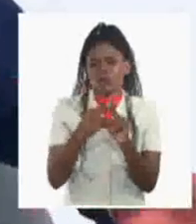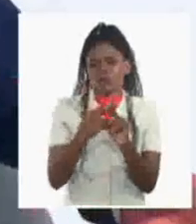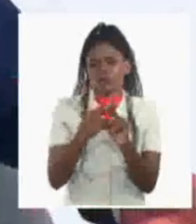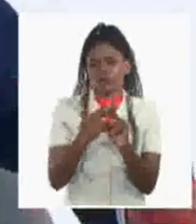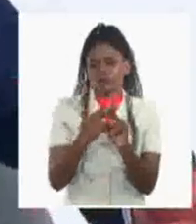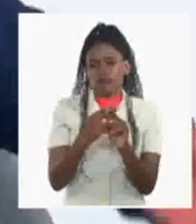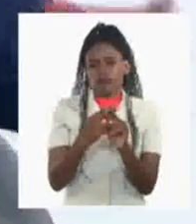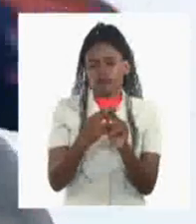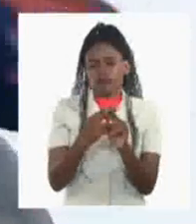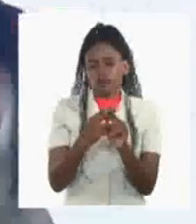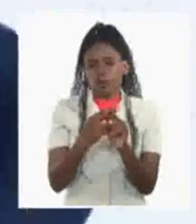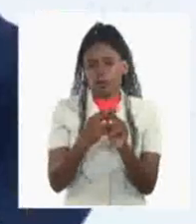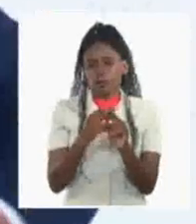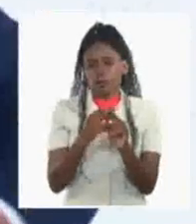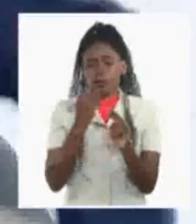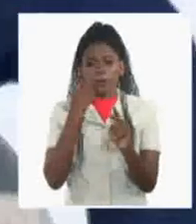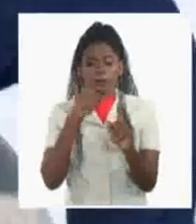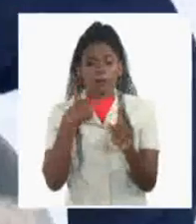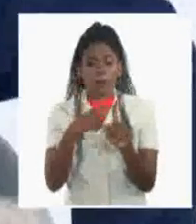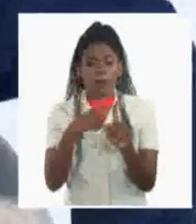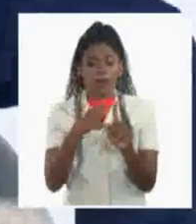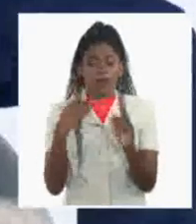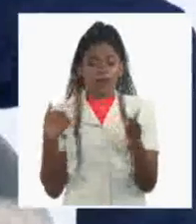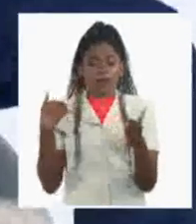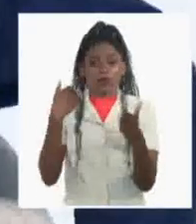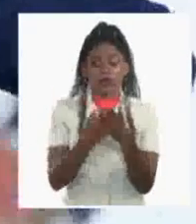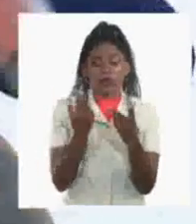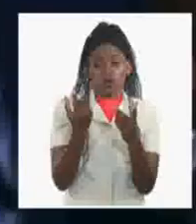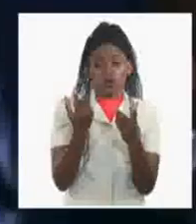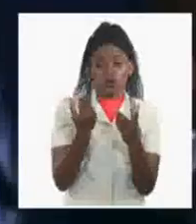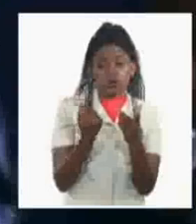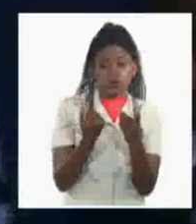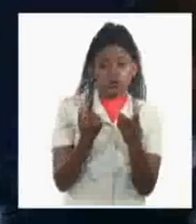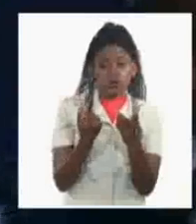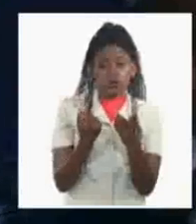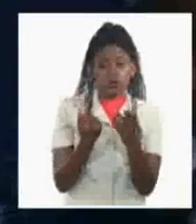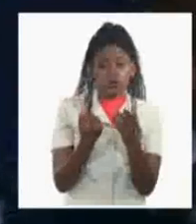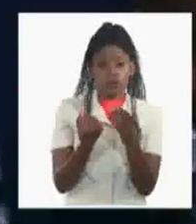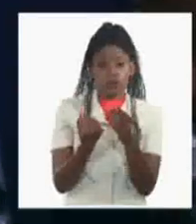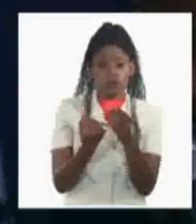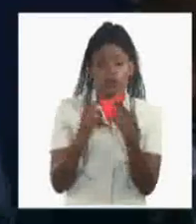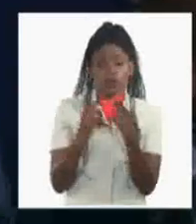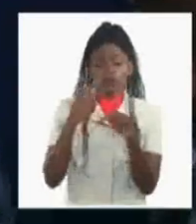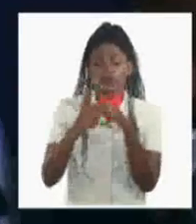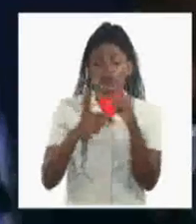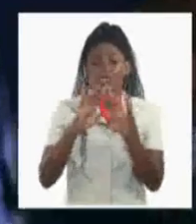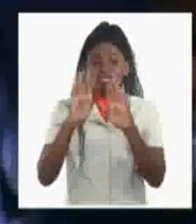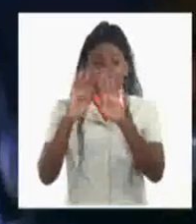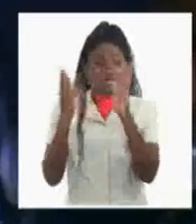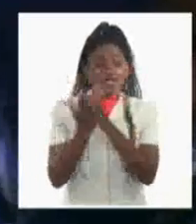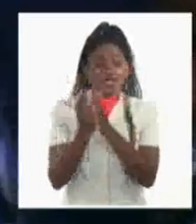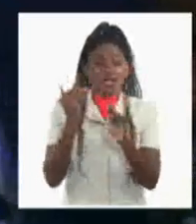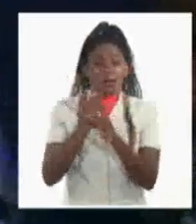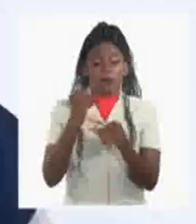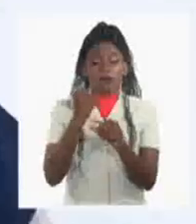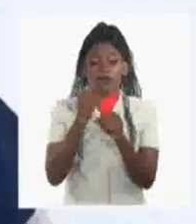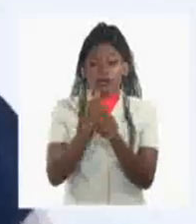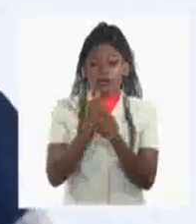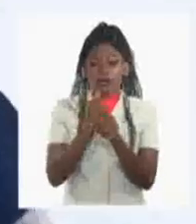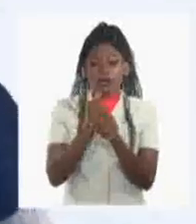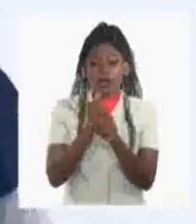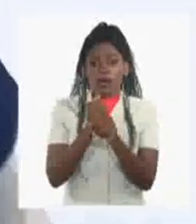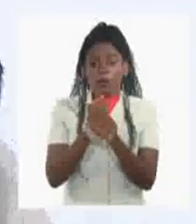pero aplicado y destinado a financiar las acciones mundiales para superar la crisis climática,